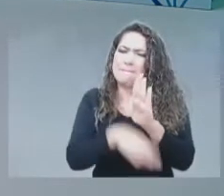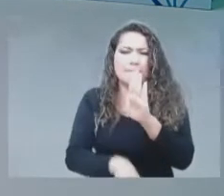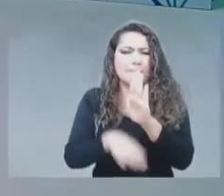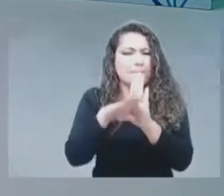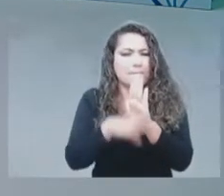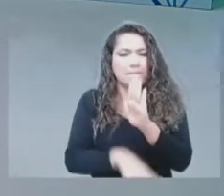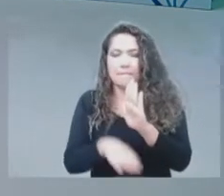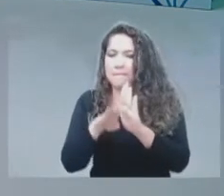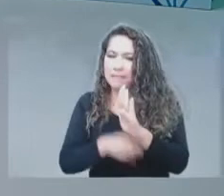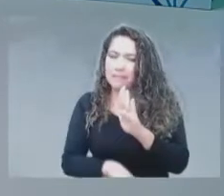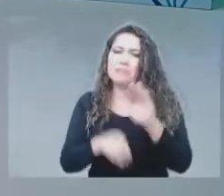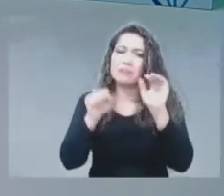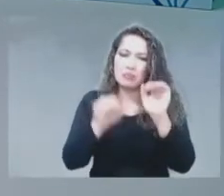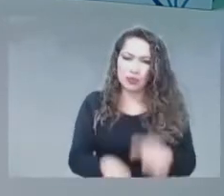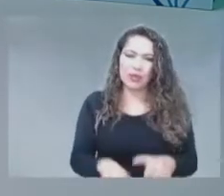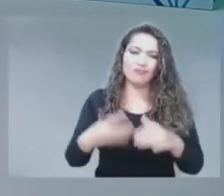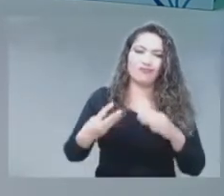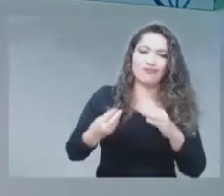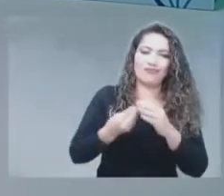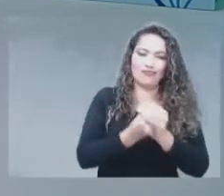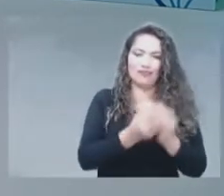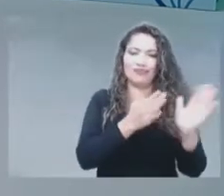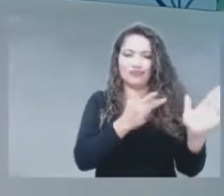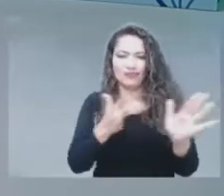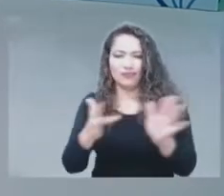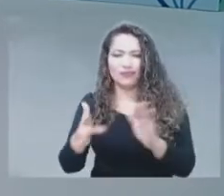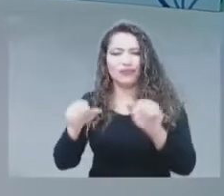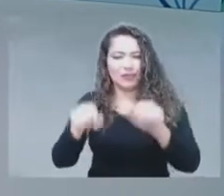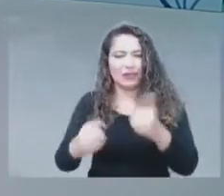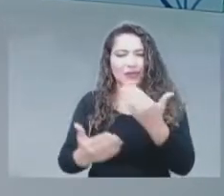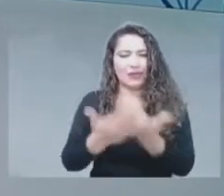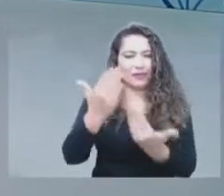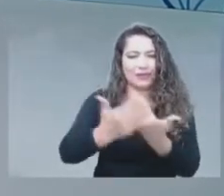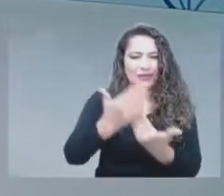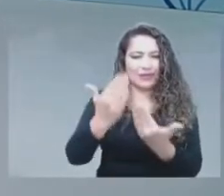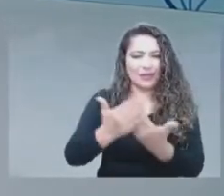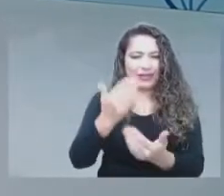nos permite definitivamente facilitar esa inclusión social.